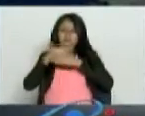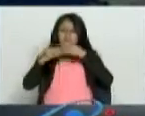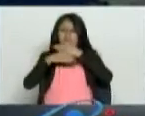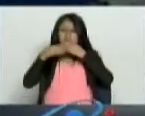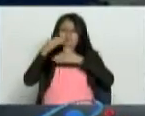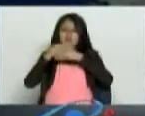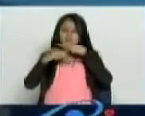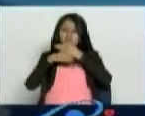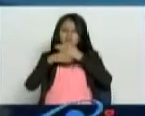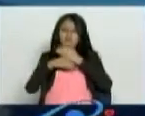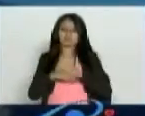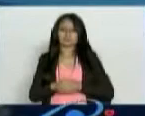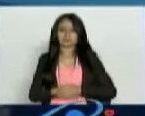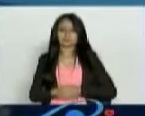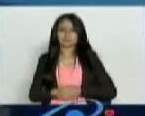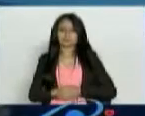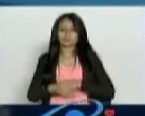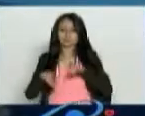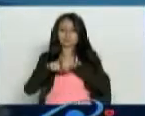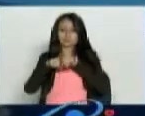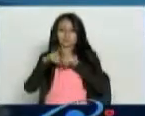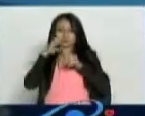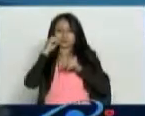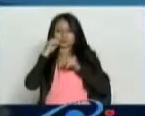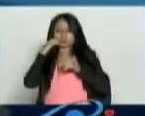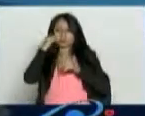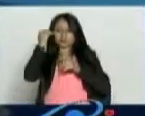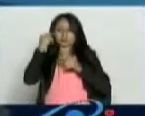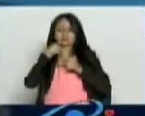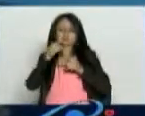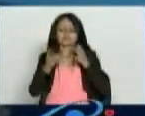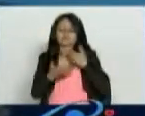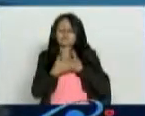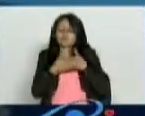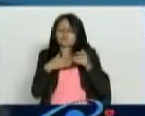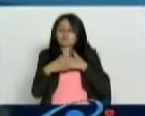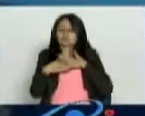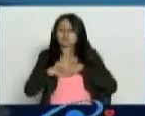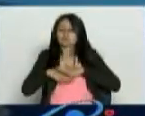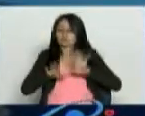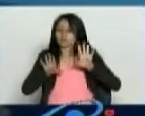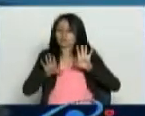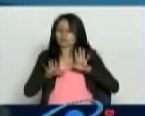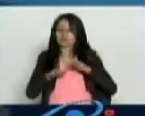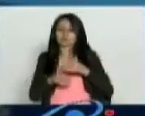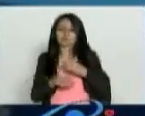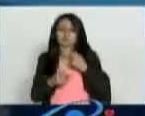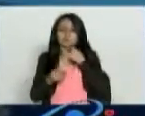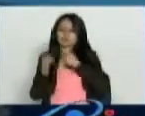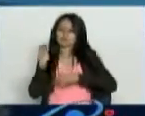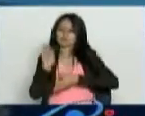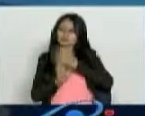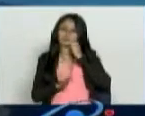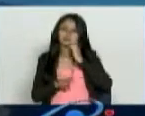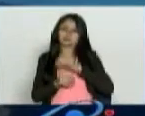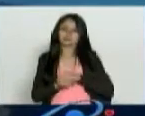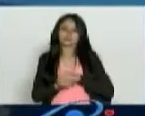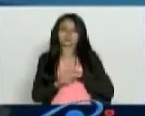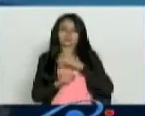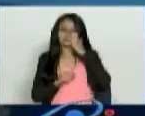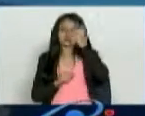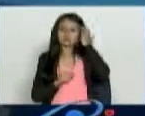dibujamos fronteras. El hermano mayor contestó, haga lo que le pedí. Y se fue al pueblo a comprar víveres.